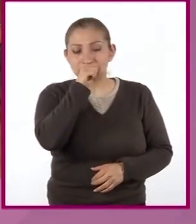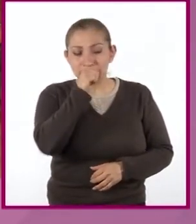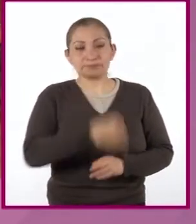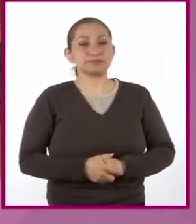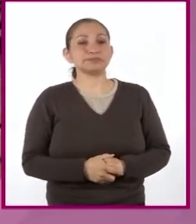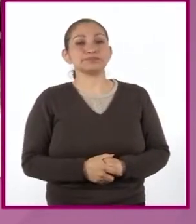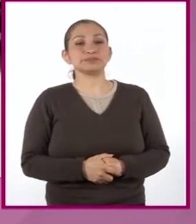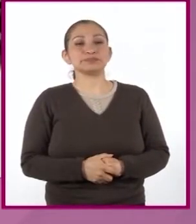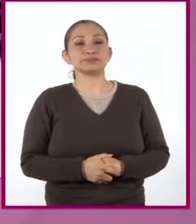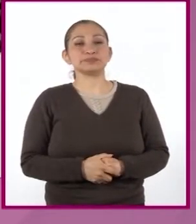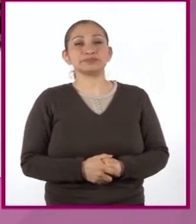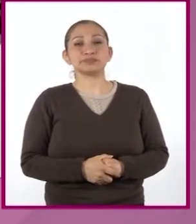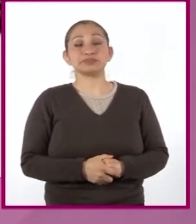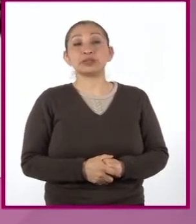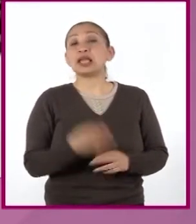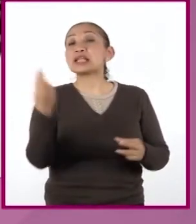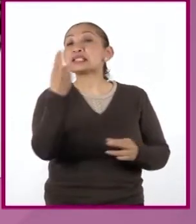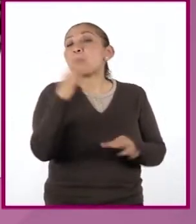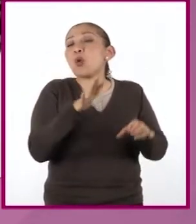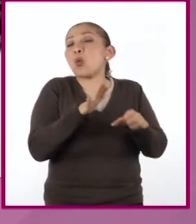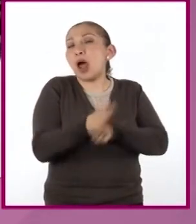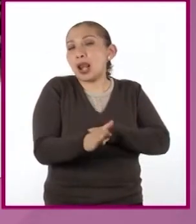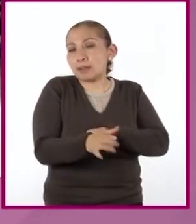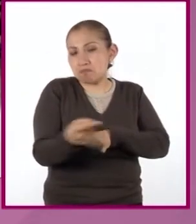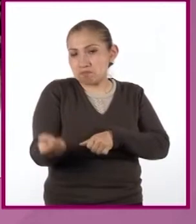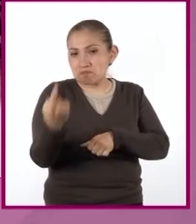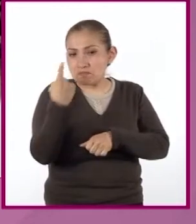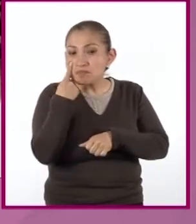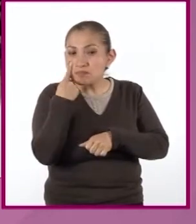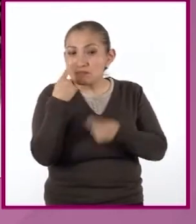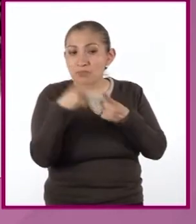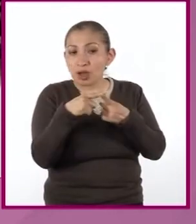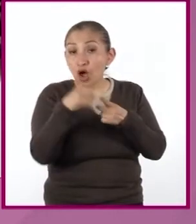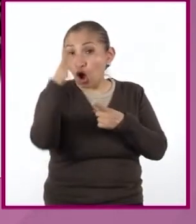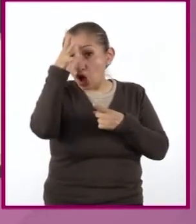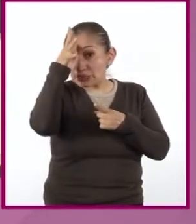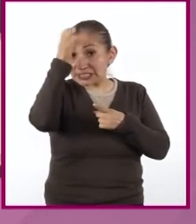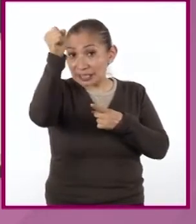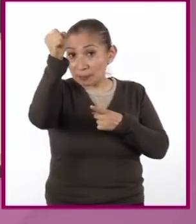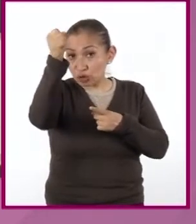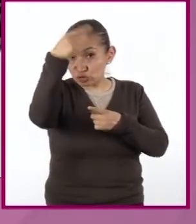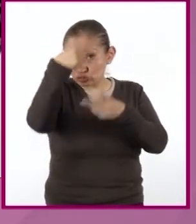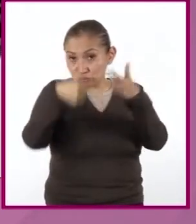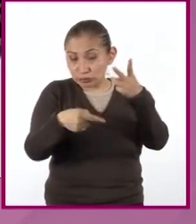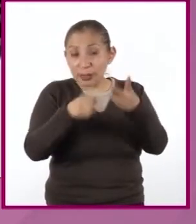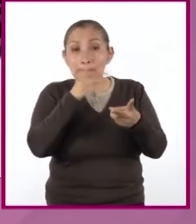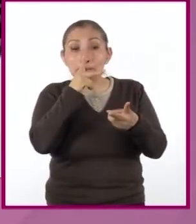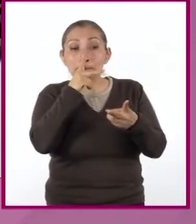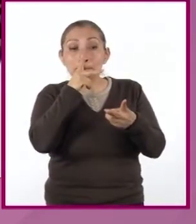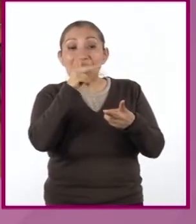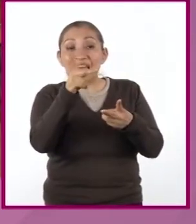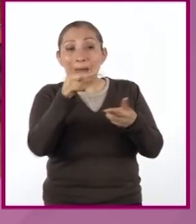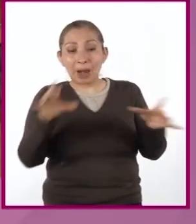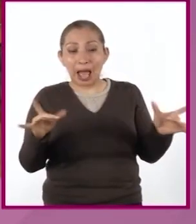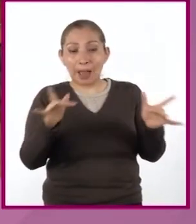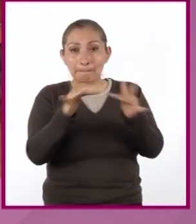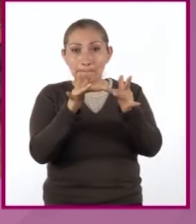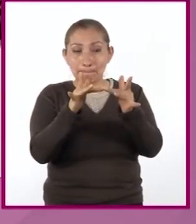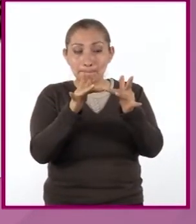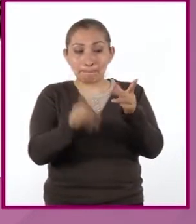Los ingredientes son conceptos, palabras de enlace,